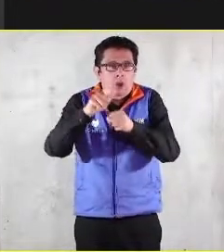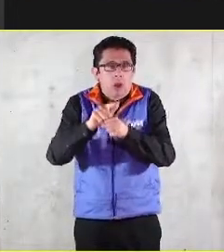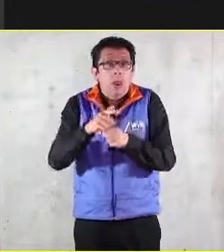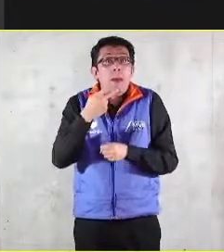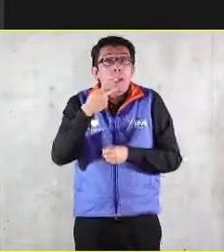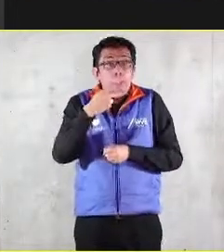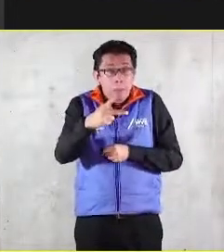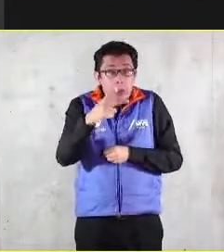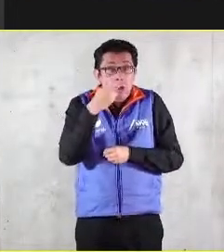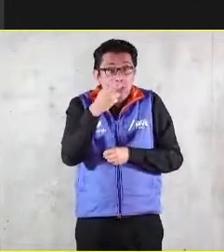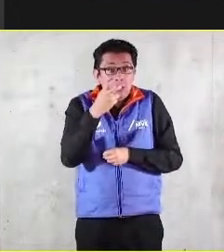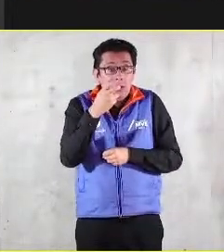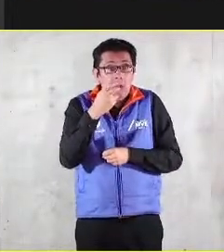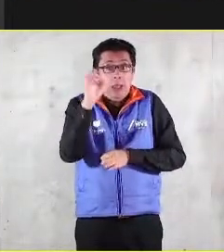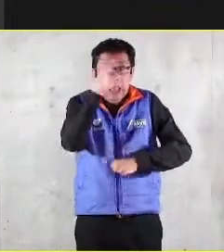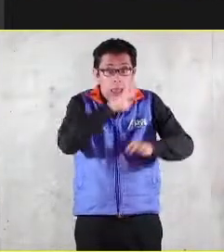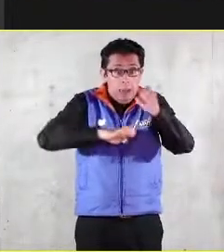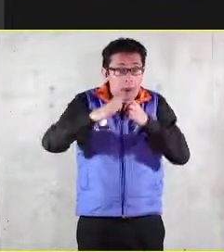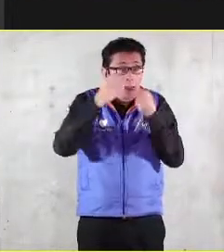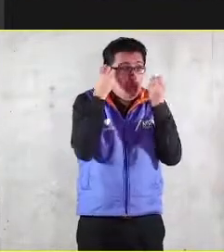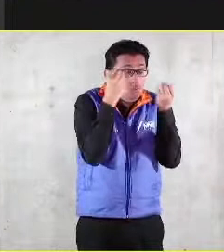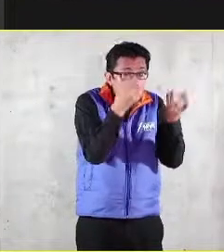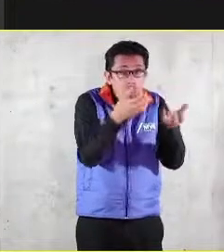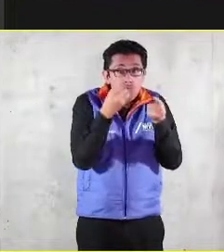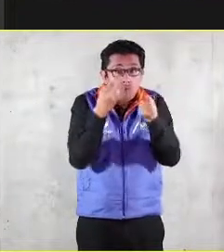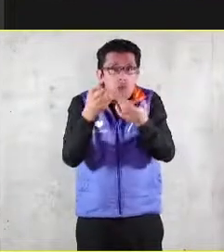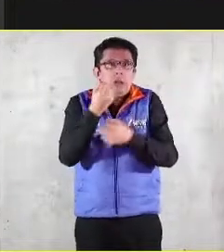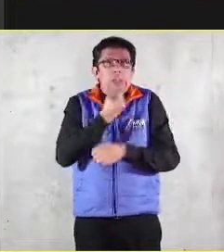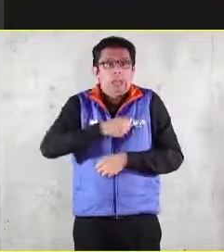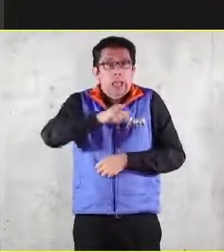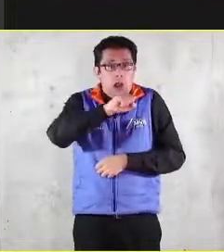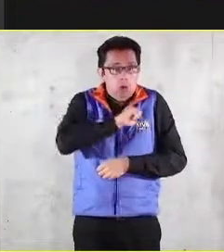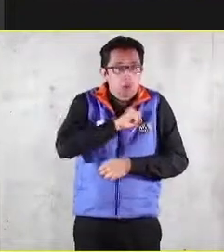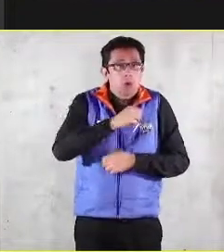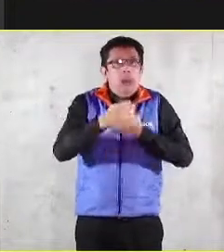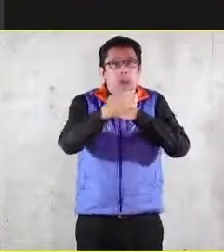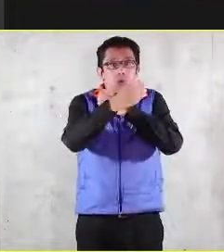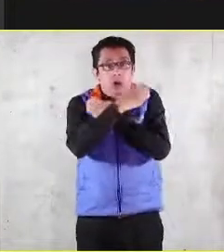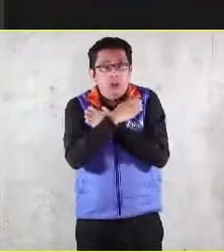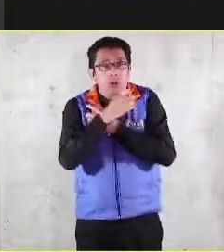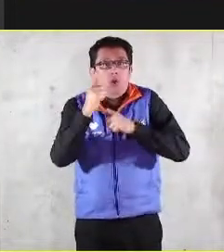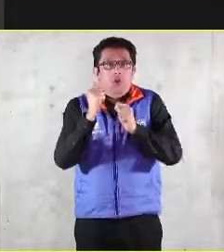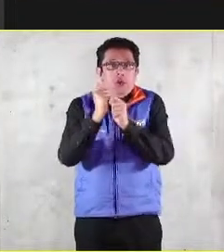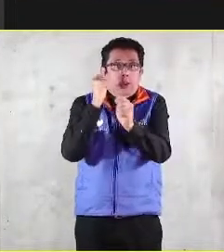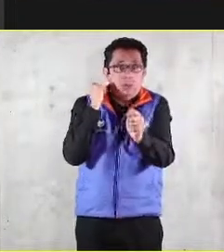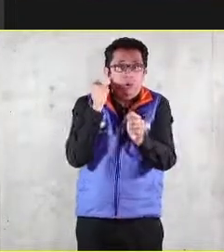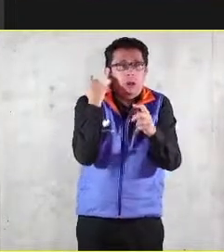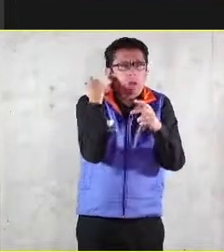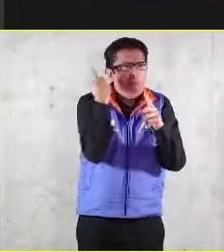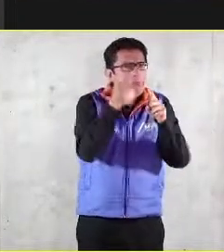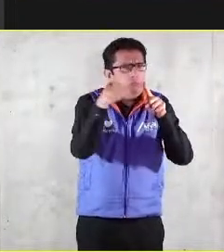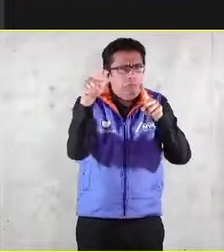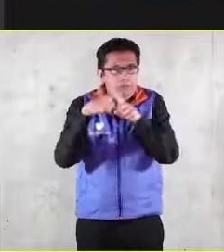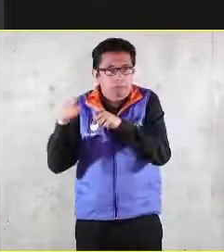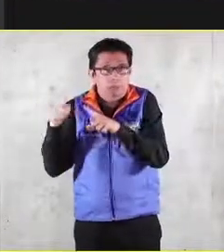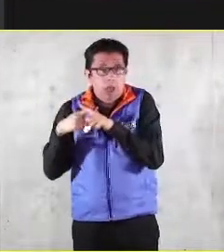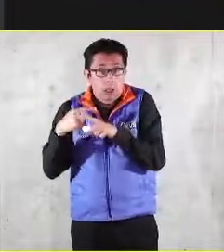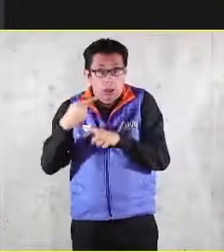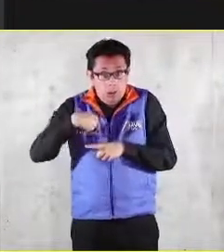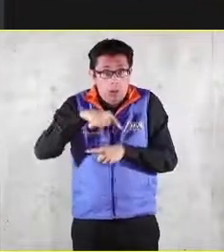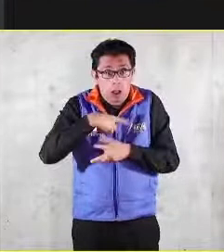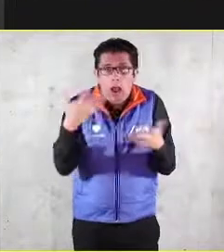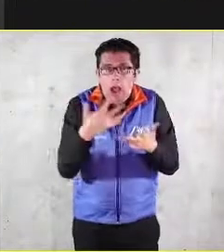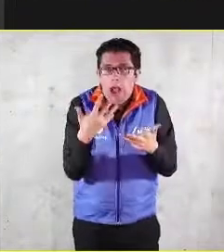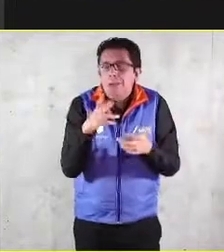esos bienes comunes como la salud como la educación como el transporte en fin todas esas cosas que el gobierno vía